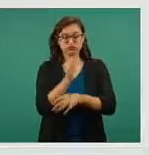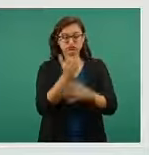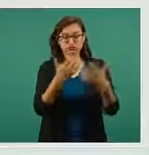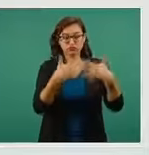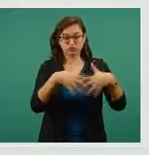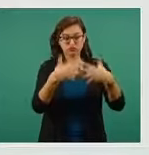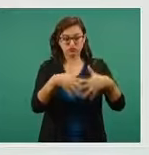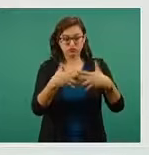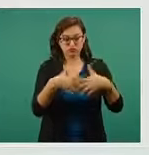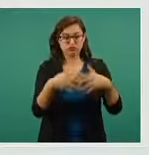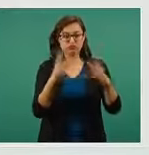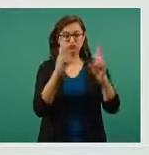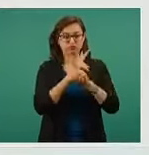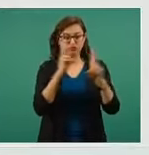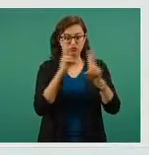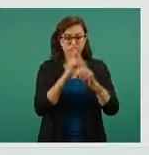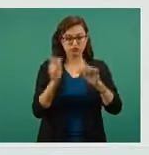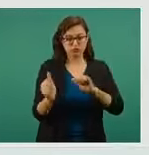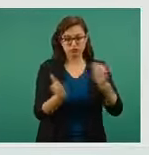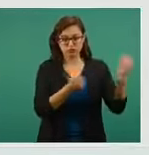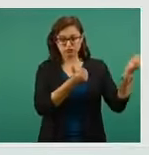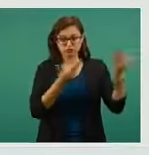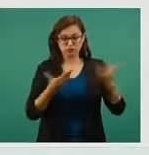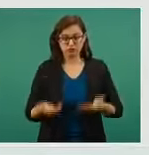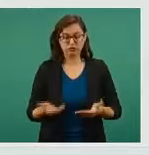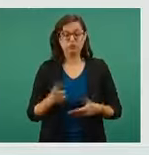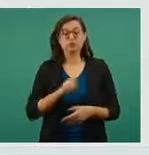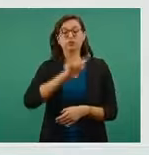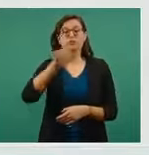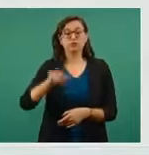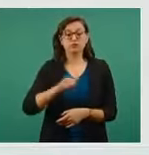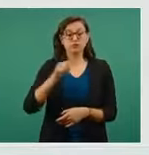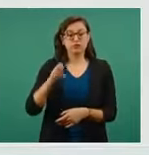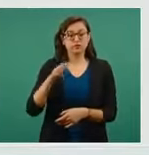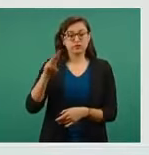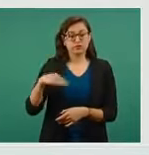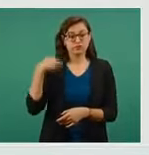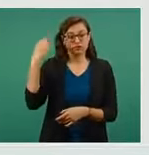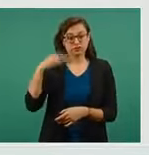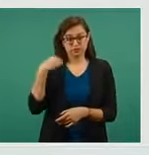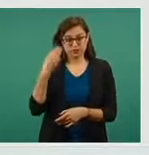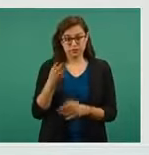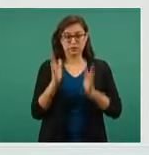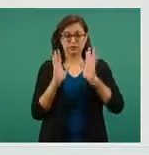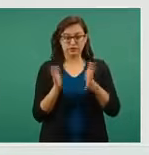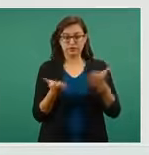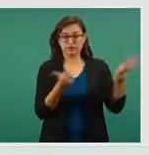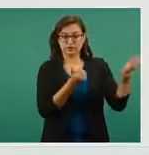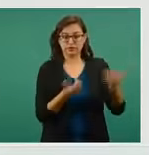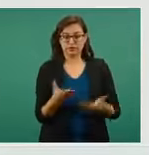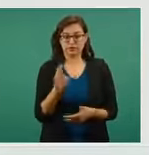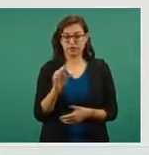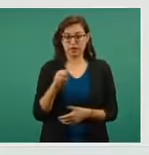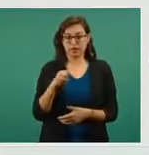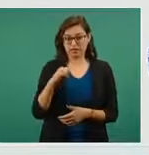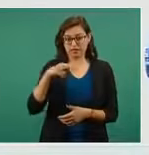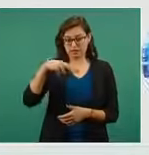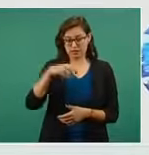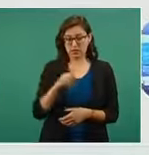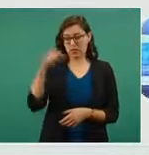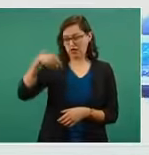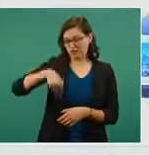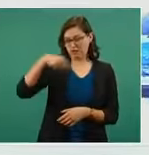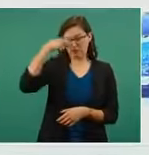equipos y dosis. En marzo se tuvieron las primeras dosis de CanSino que se envasaron en México. En